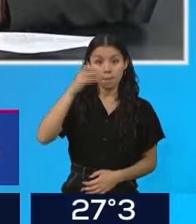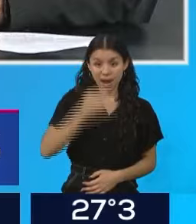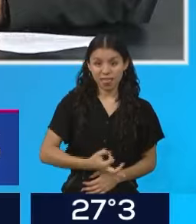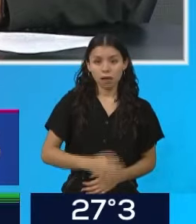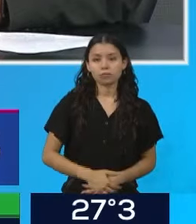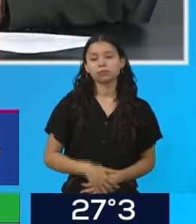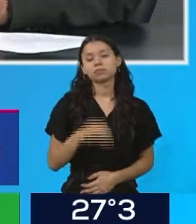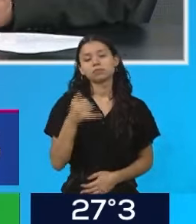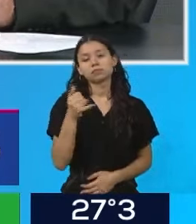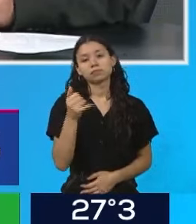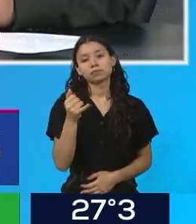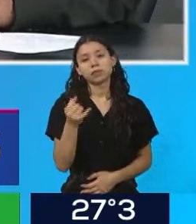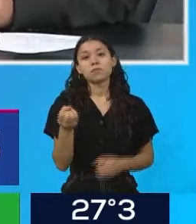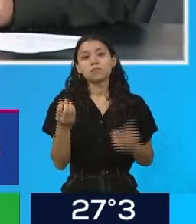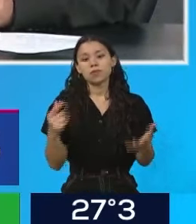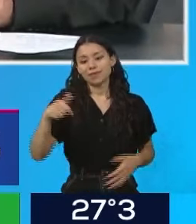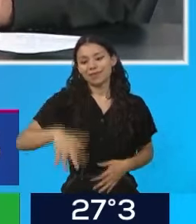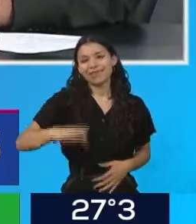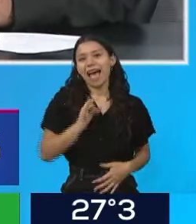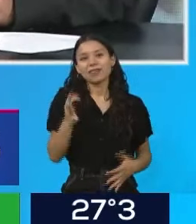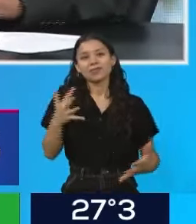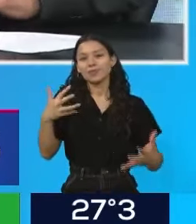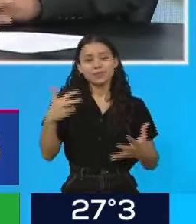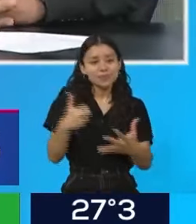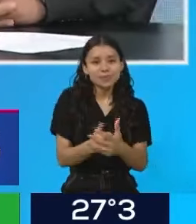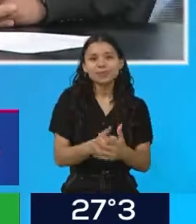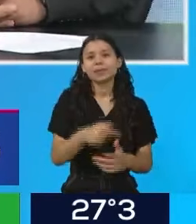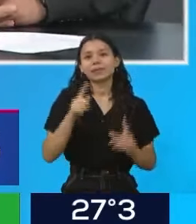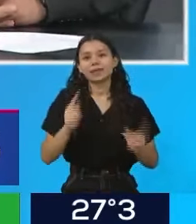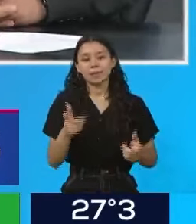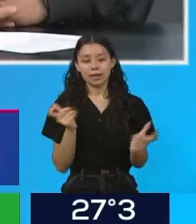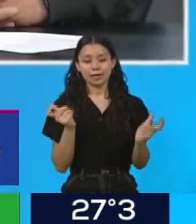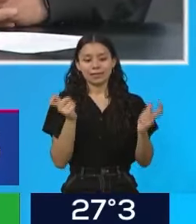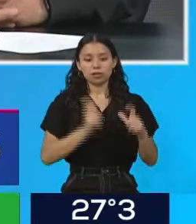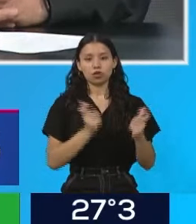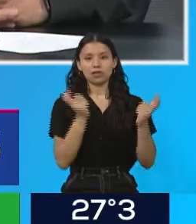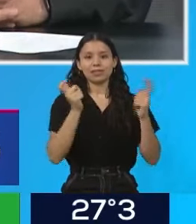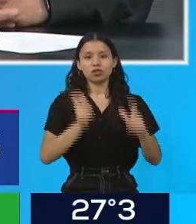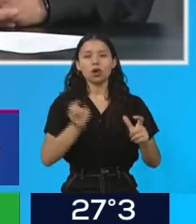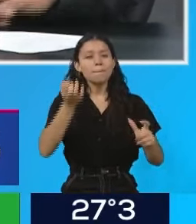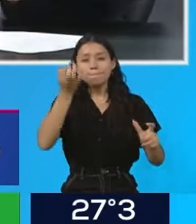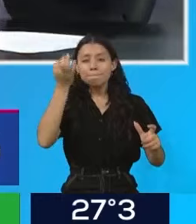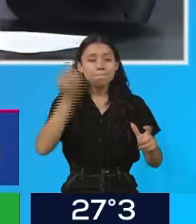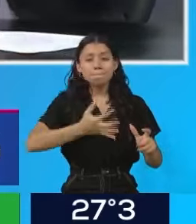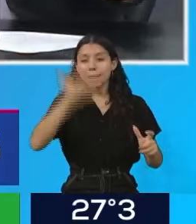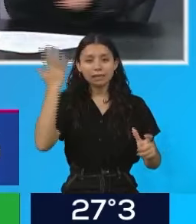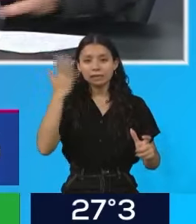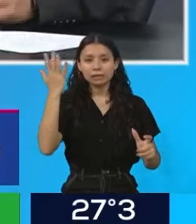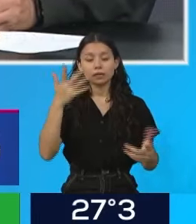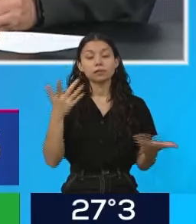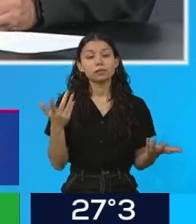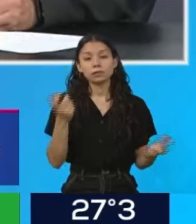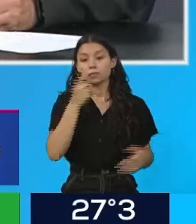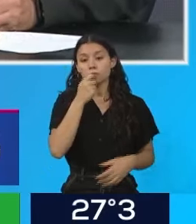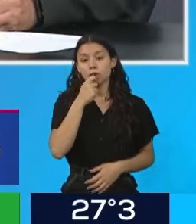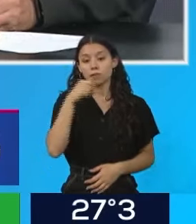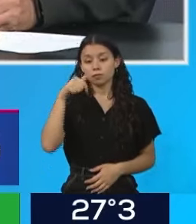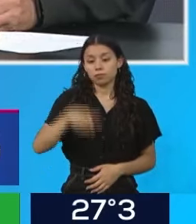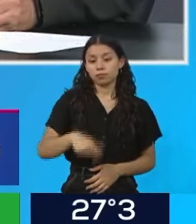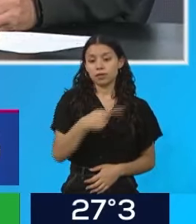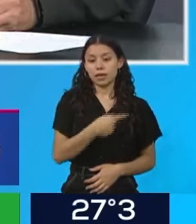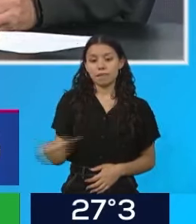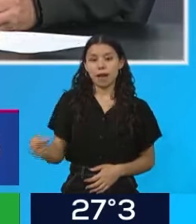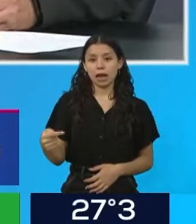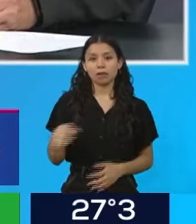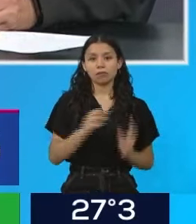y porque estamos en la última semana de sesiones ordinarias. Cuando termine esta semana, todo lo que no se trató va a depender del